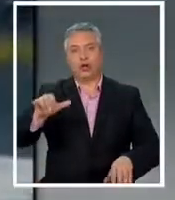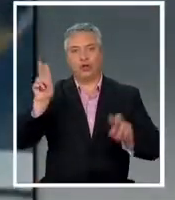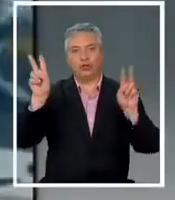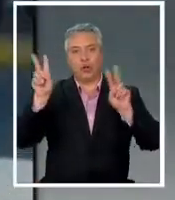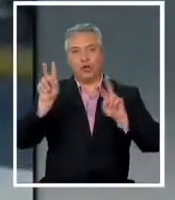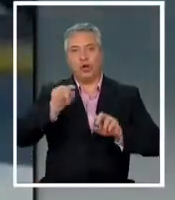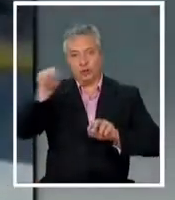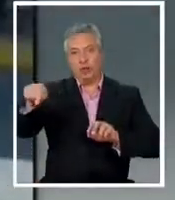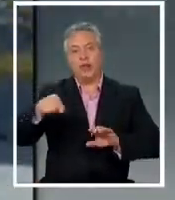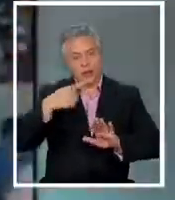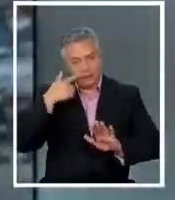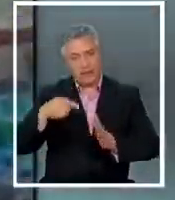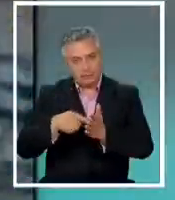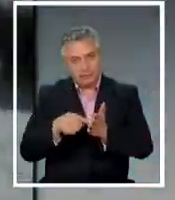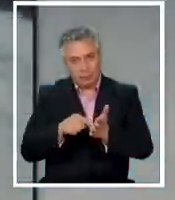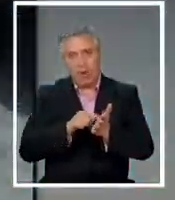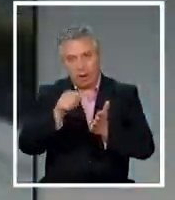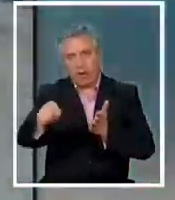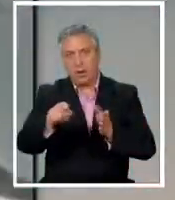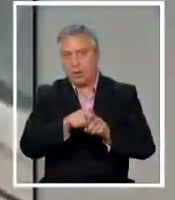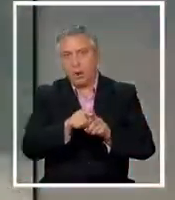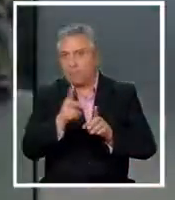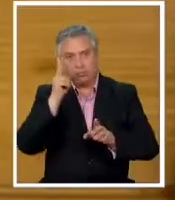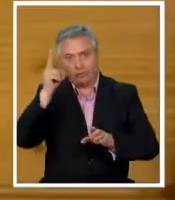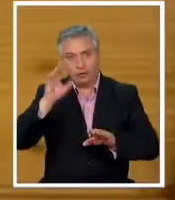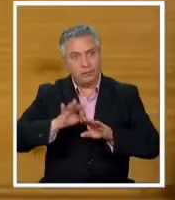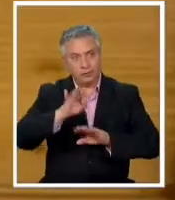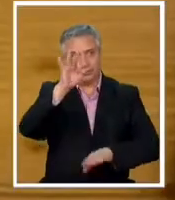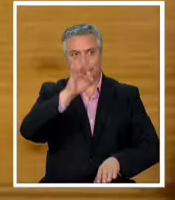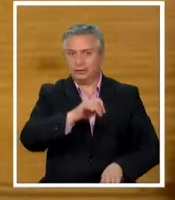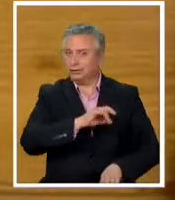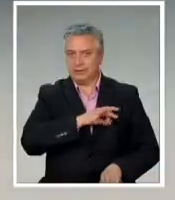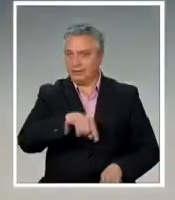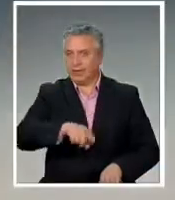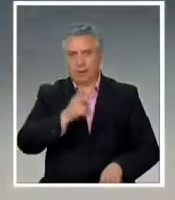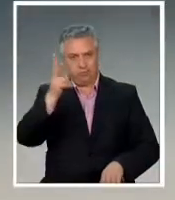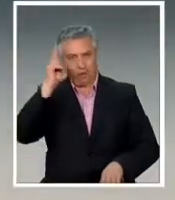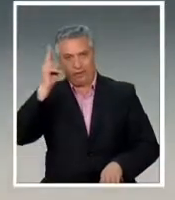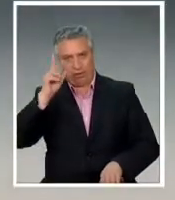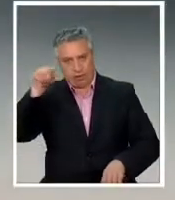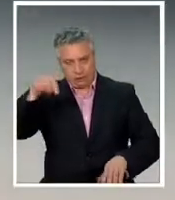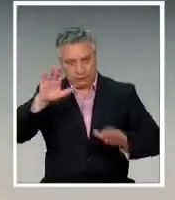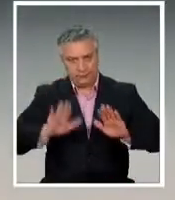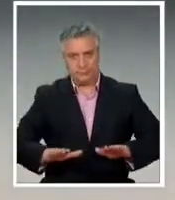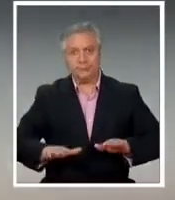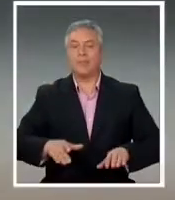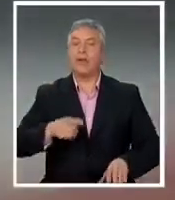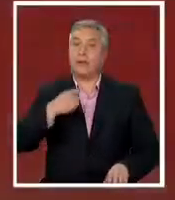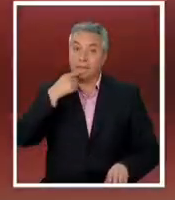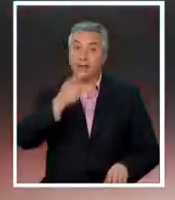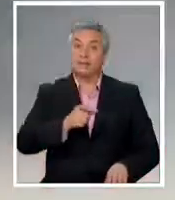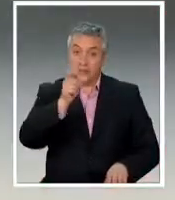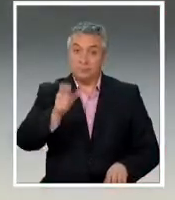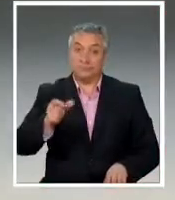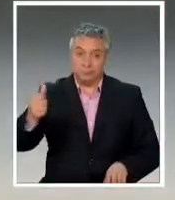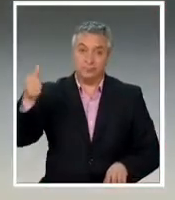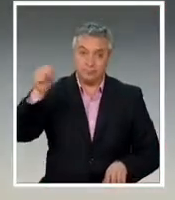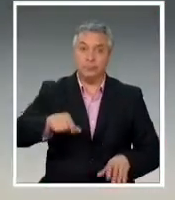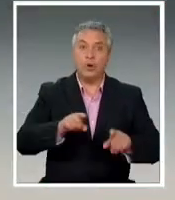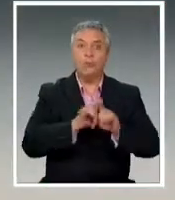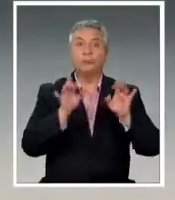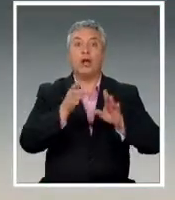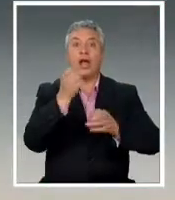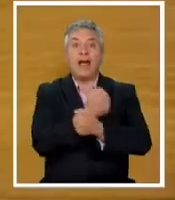la investigación y prohibición de salir del país maltrato de obra a carabineros y que básicamente sanciona a aquellos que lesionaren a